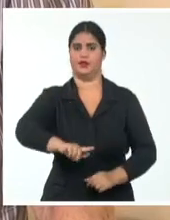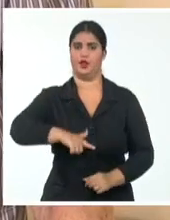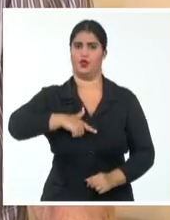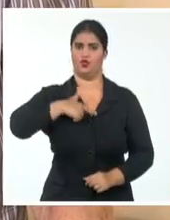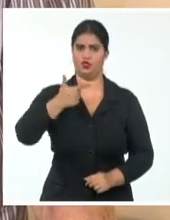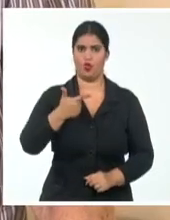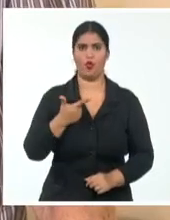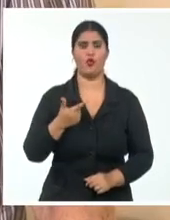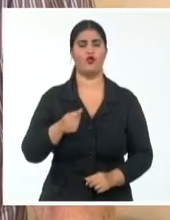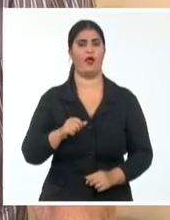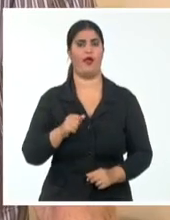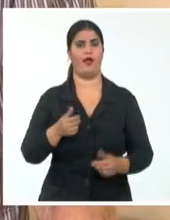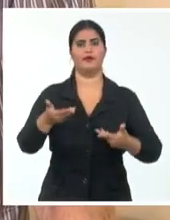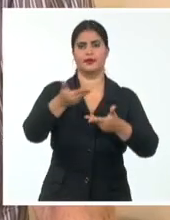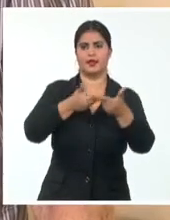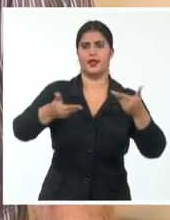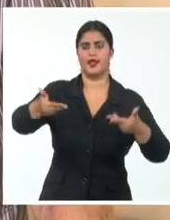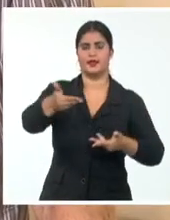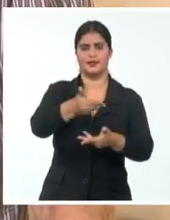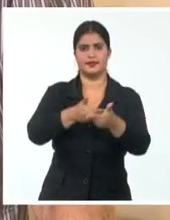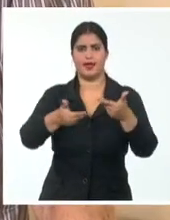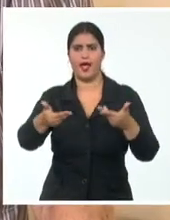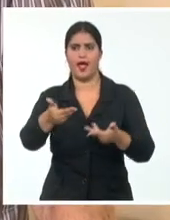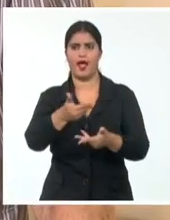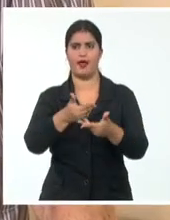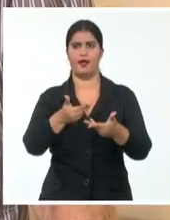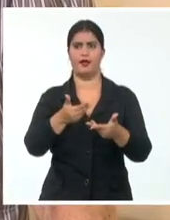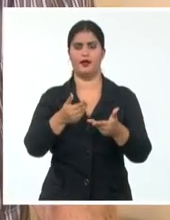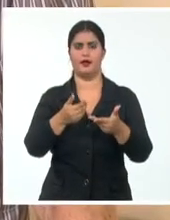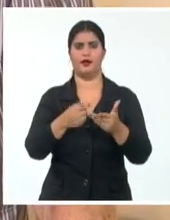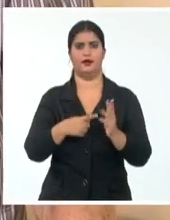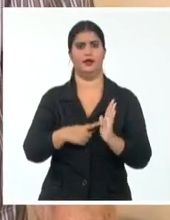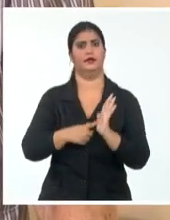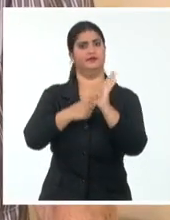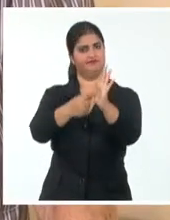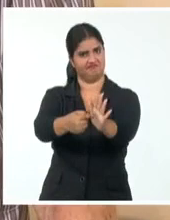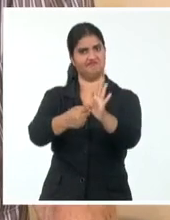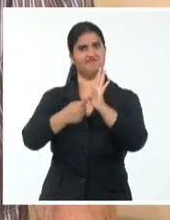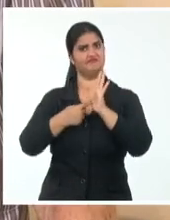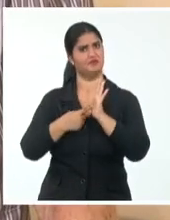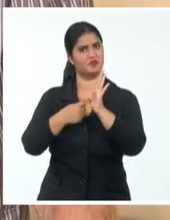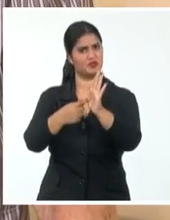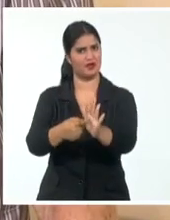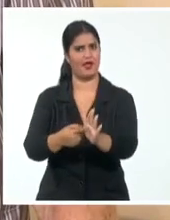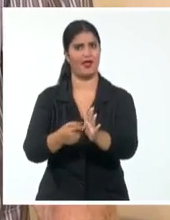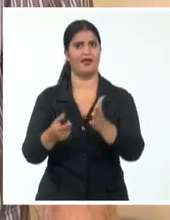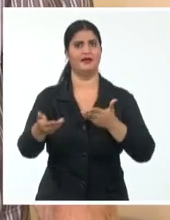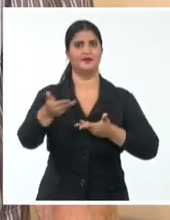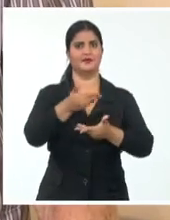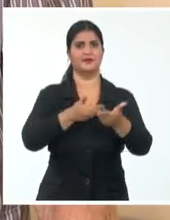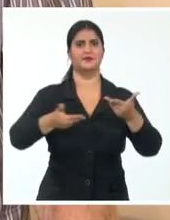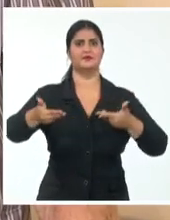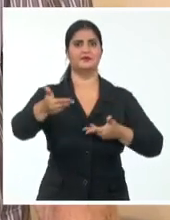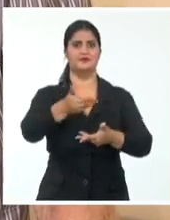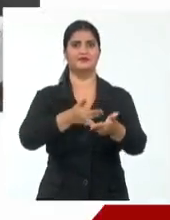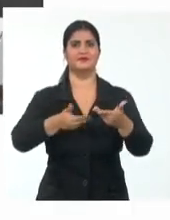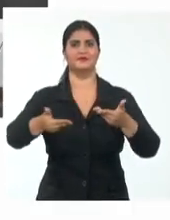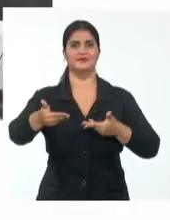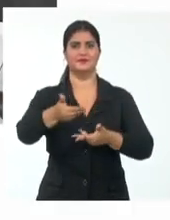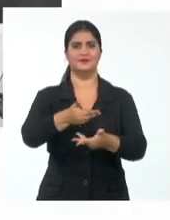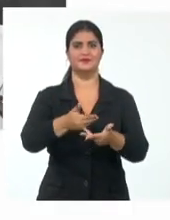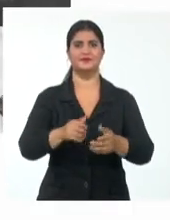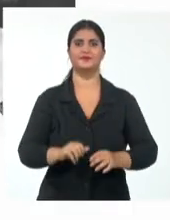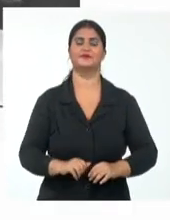las preocupaciones como sector profesional de la población, del pueblo.